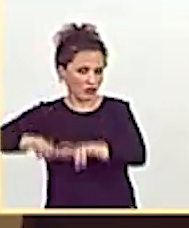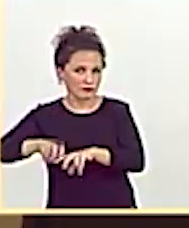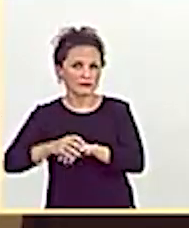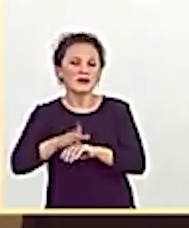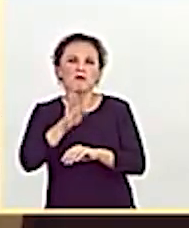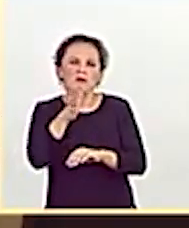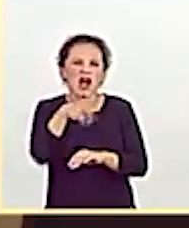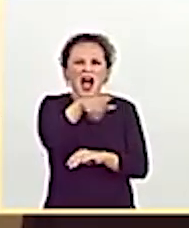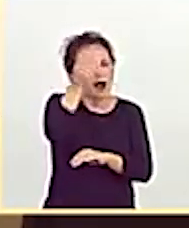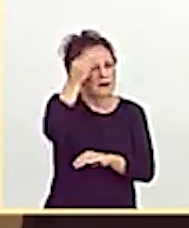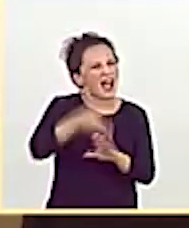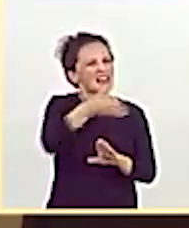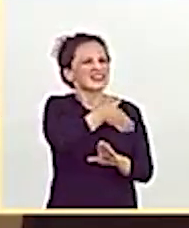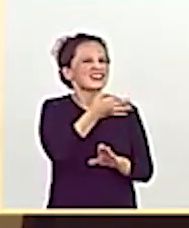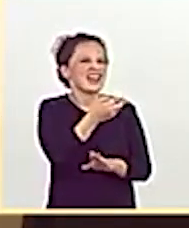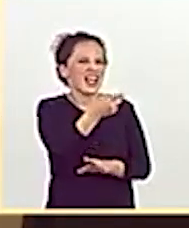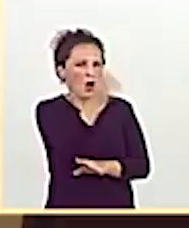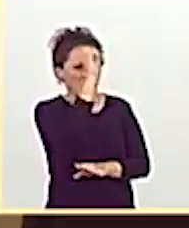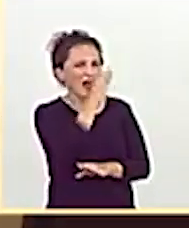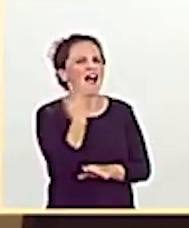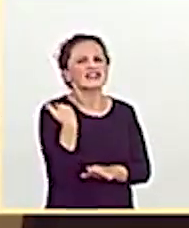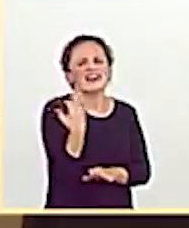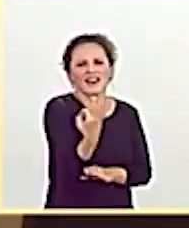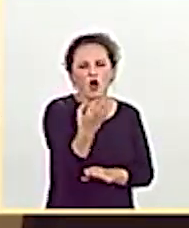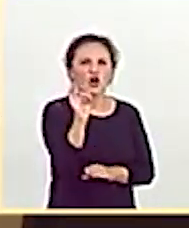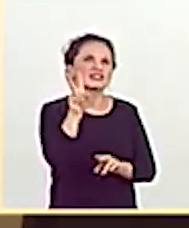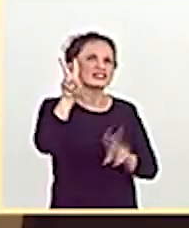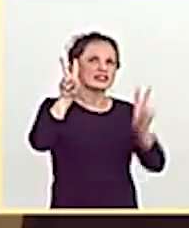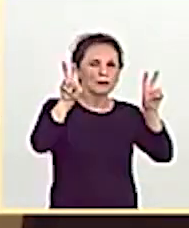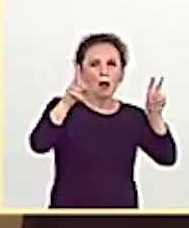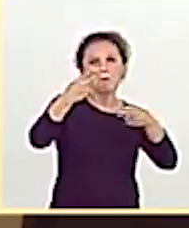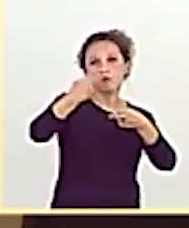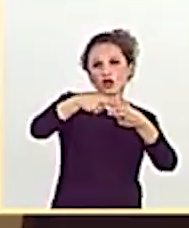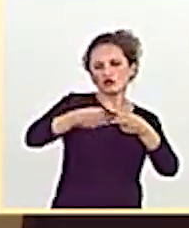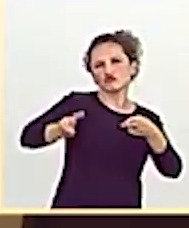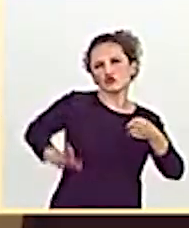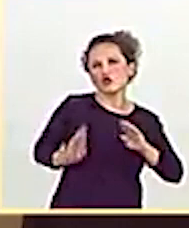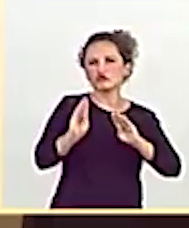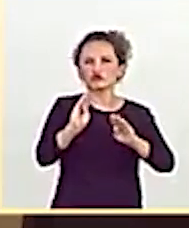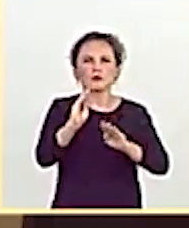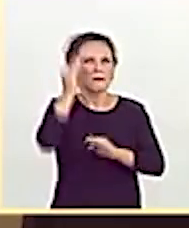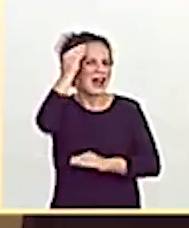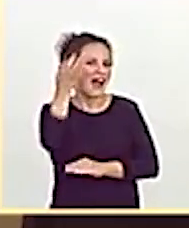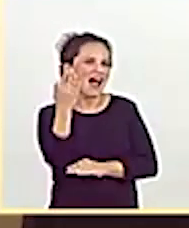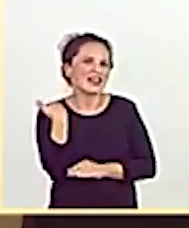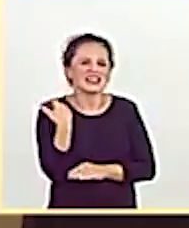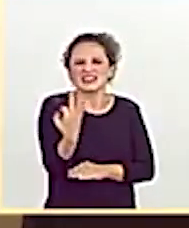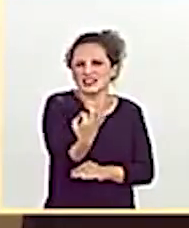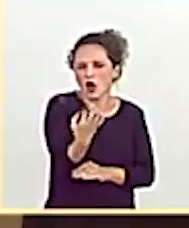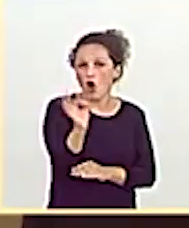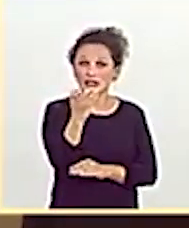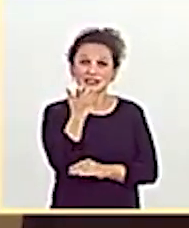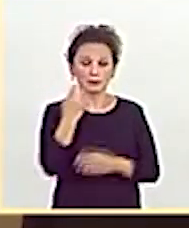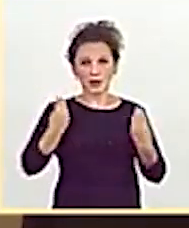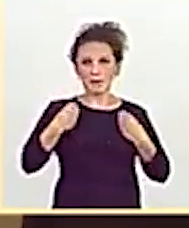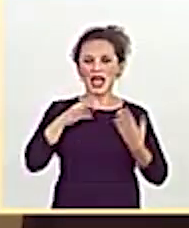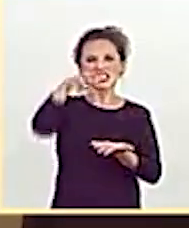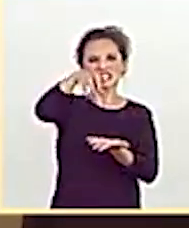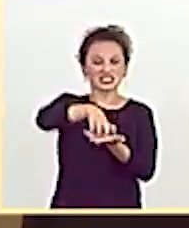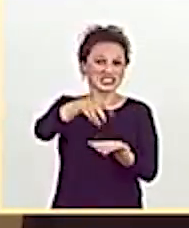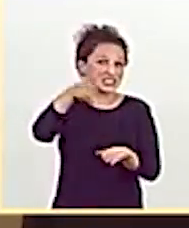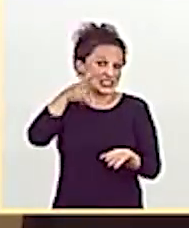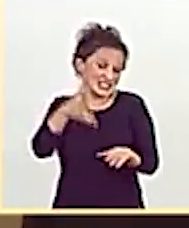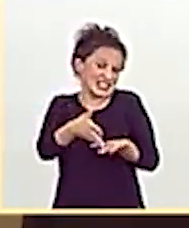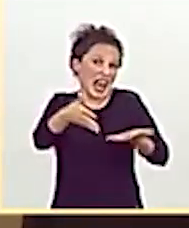de los imputados? ¿Y qué opinaba, señor Iglesias, de los sueldos de los políticos? ¿Y qué opinaba, señor Iglesias, de los que vivían en un chalet? ¿O qué